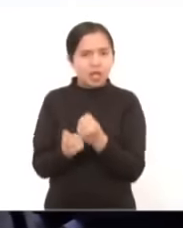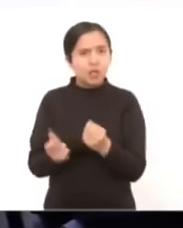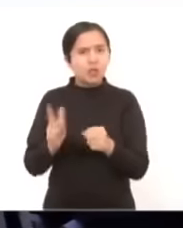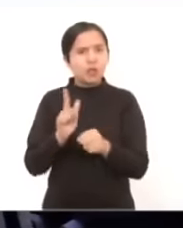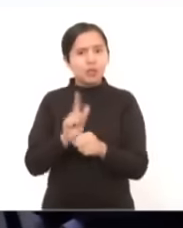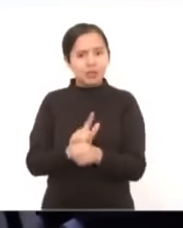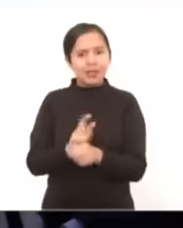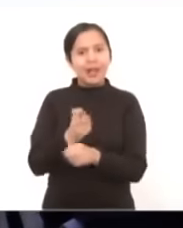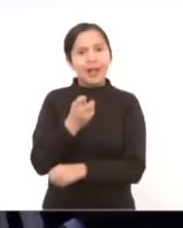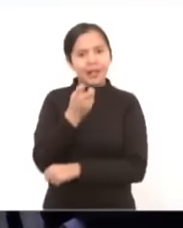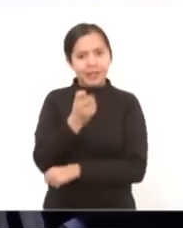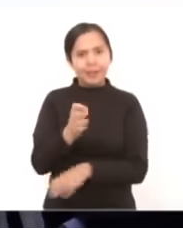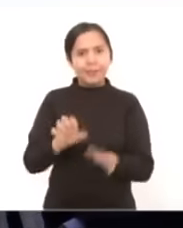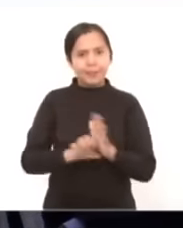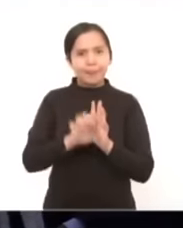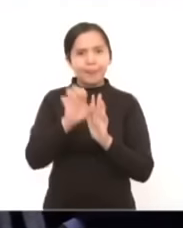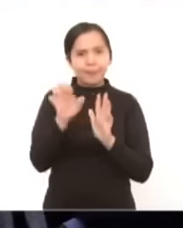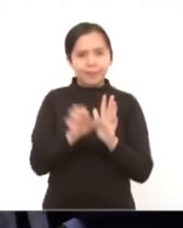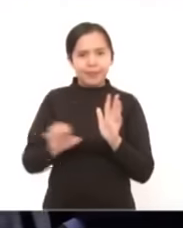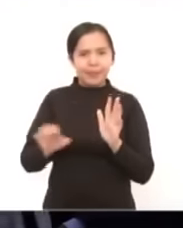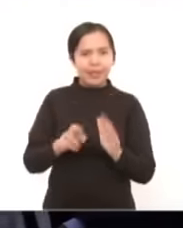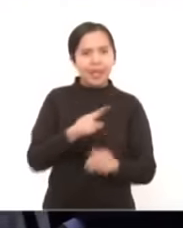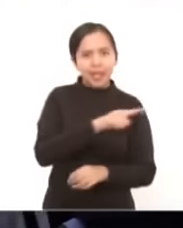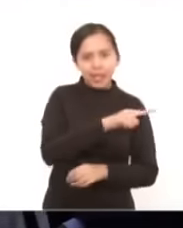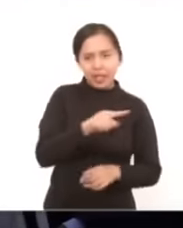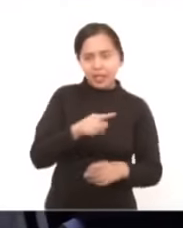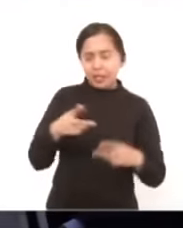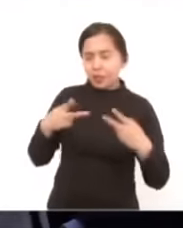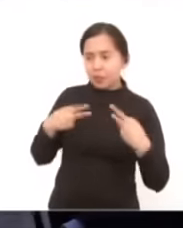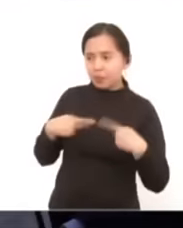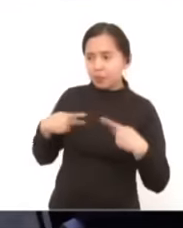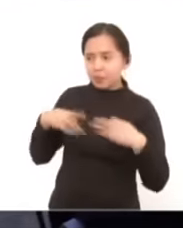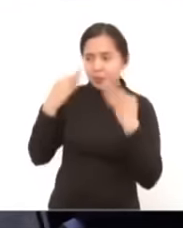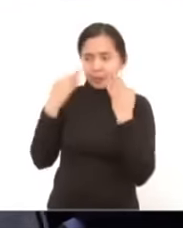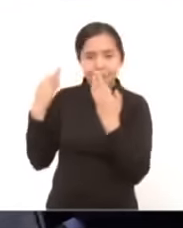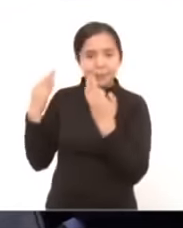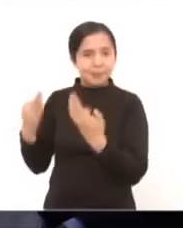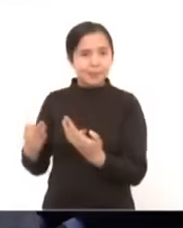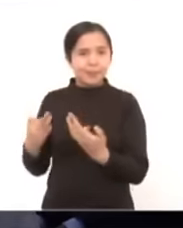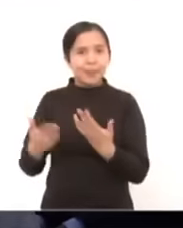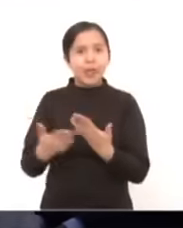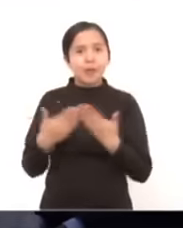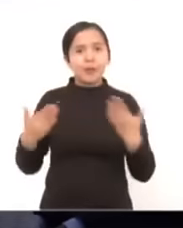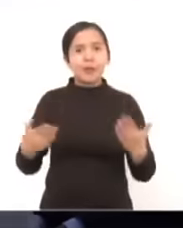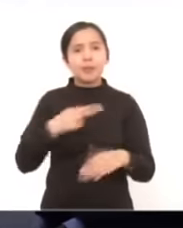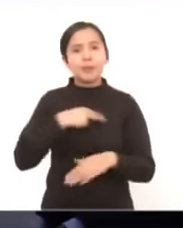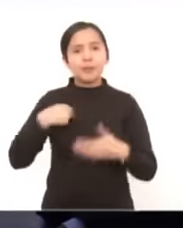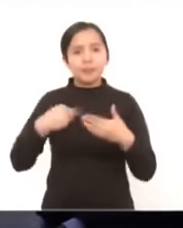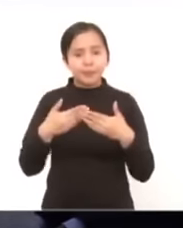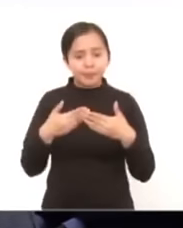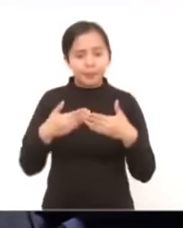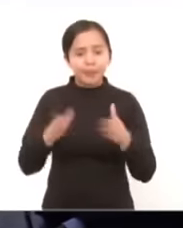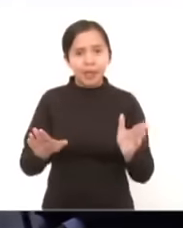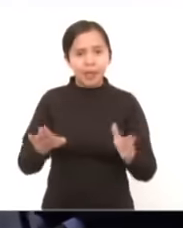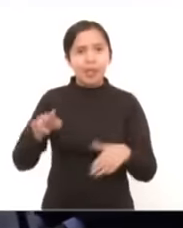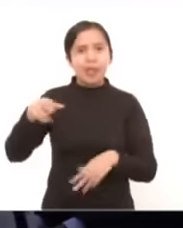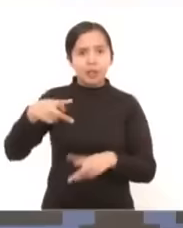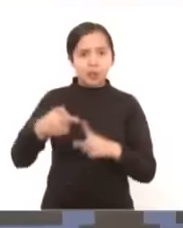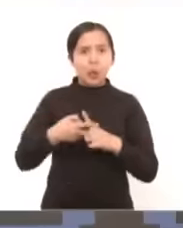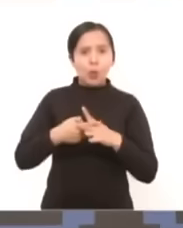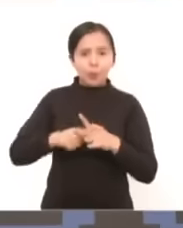un ejemplo para toda la ciudad. Estamos inaugurando, estamos poniendo en operación